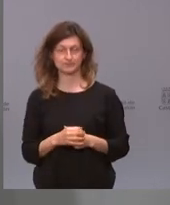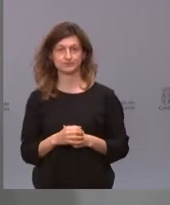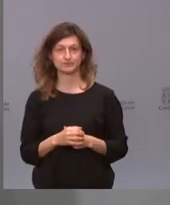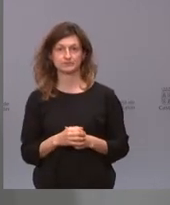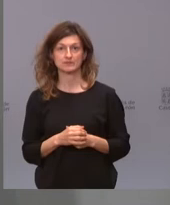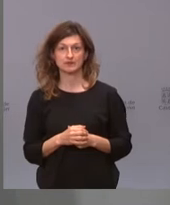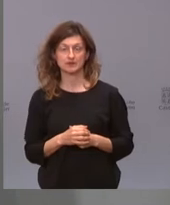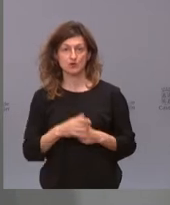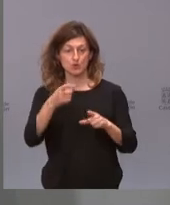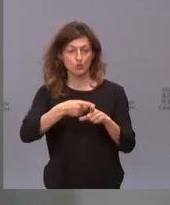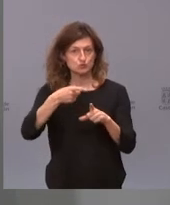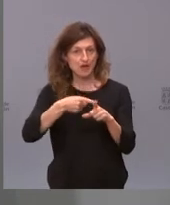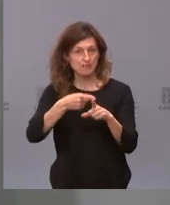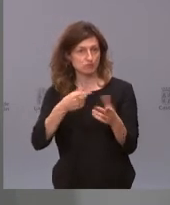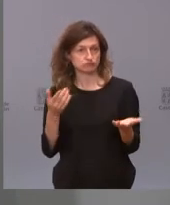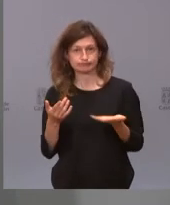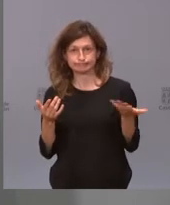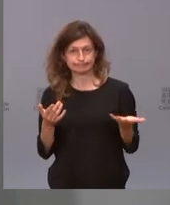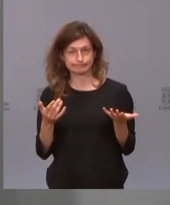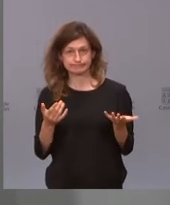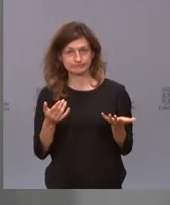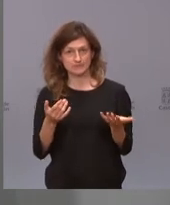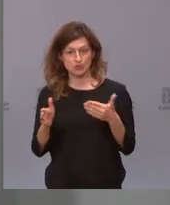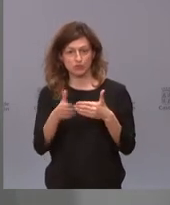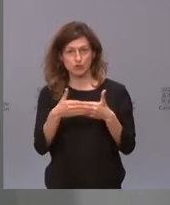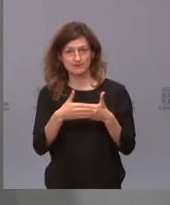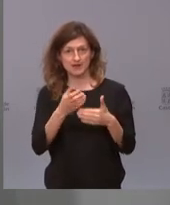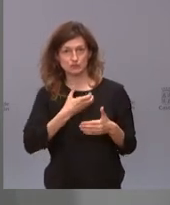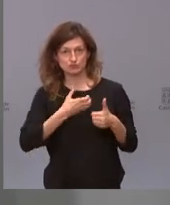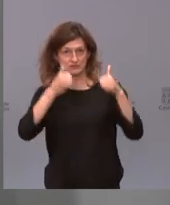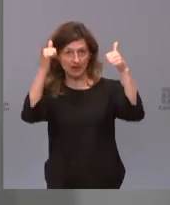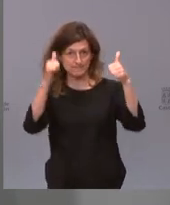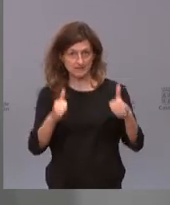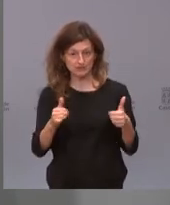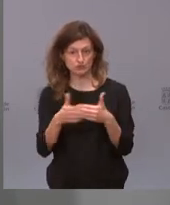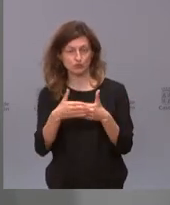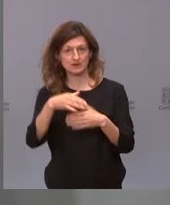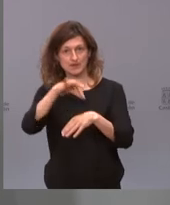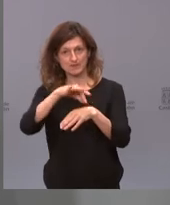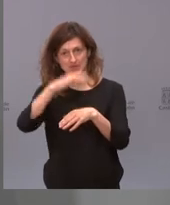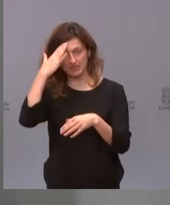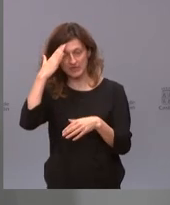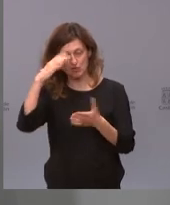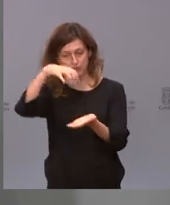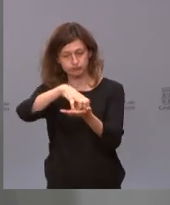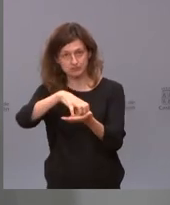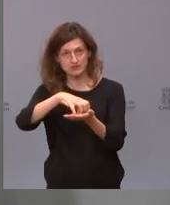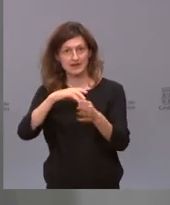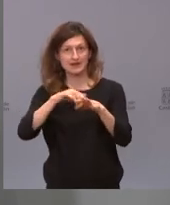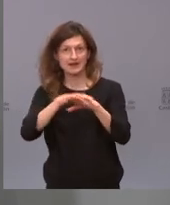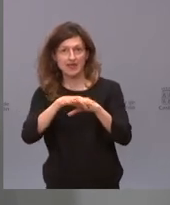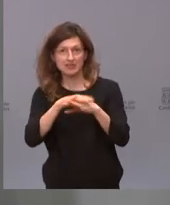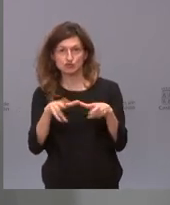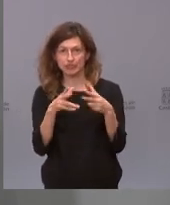bueno, utilizamos todas las… Está en la puerta de los ayuntamientos, está en la puerta de los centros de salud, está en las redes sociales,